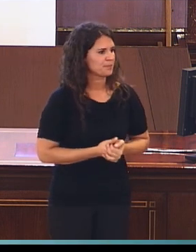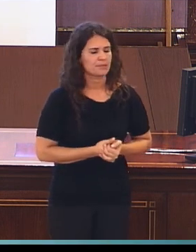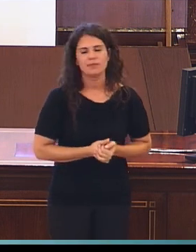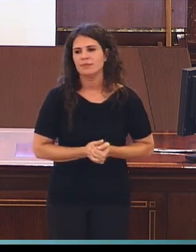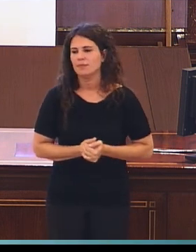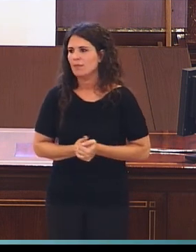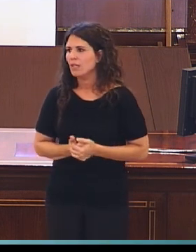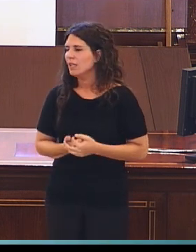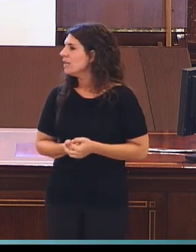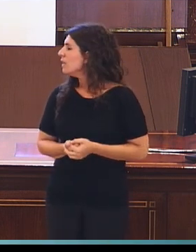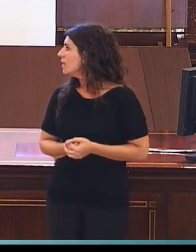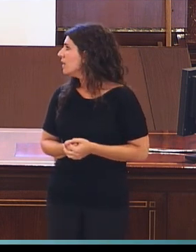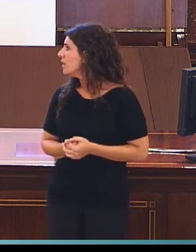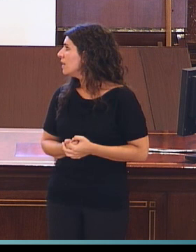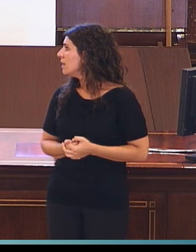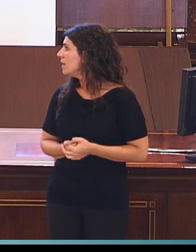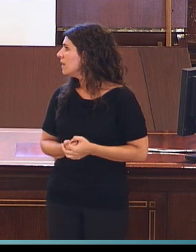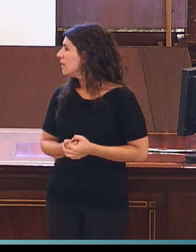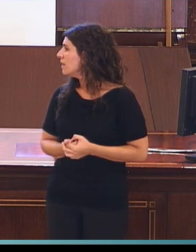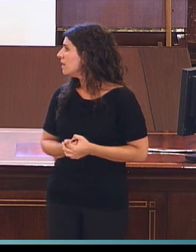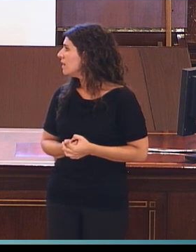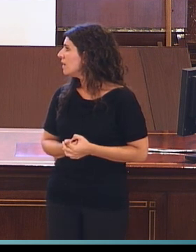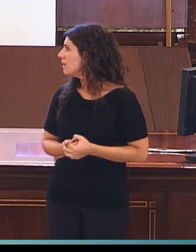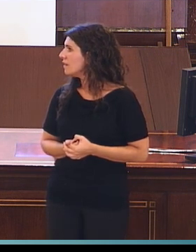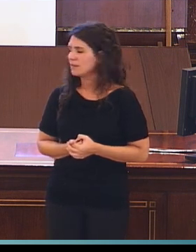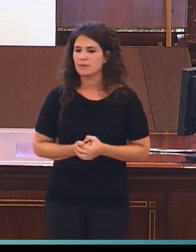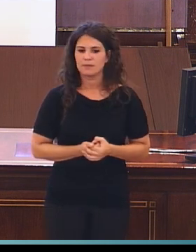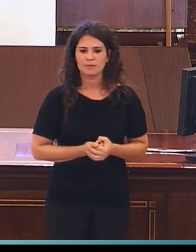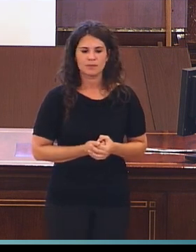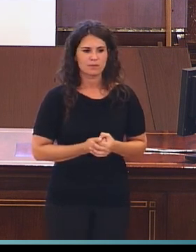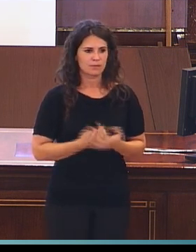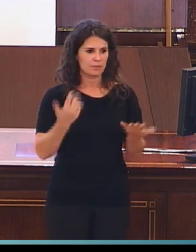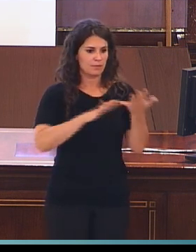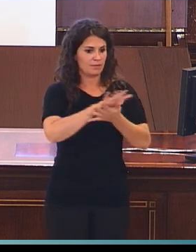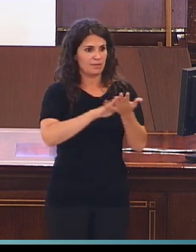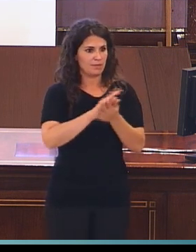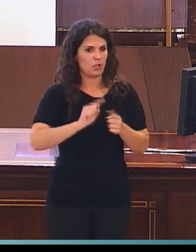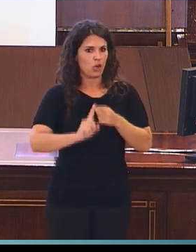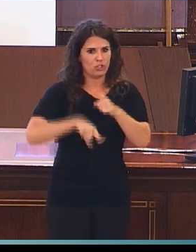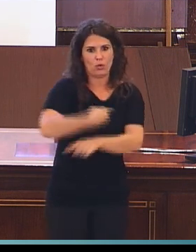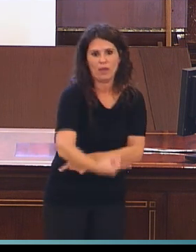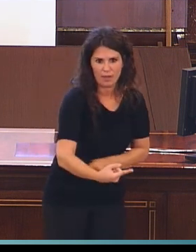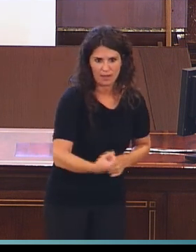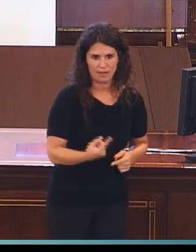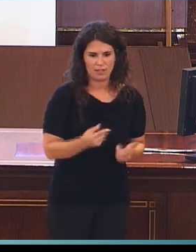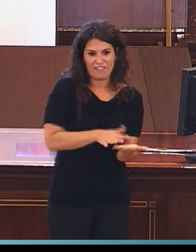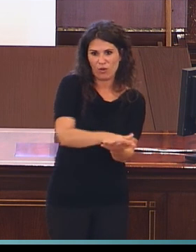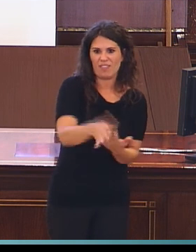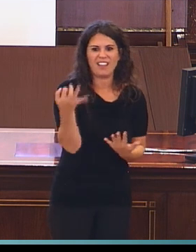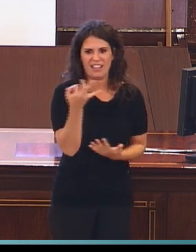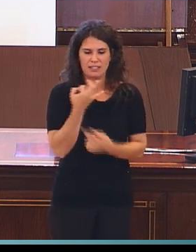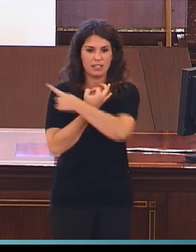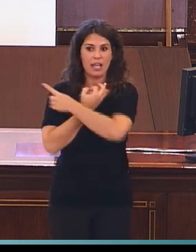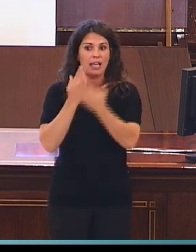Respecto a la temática de los efectos sobre qué causan las lenguas de signos, pues, casi la mitad de esos